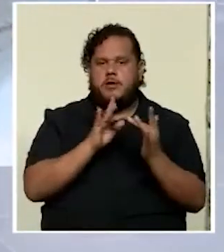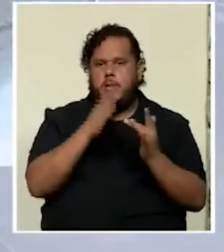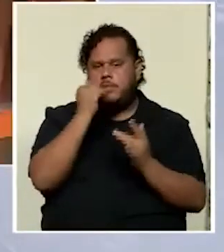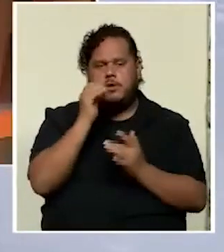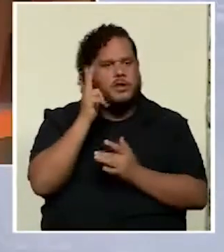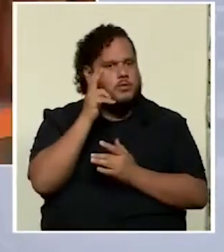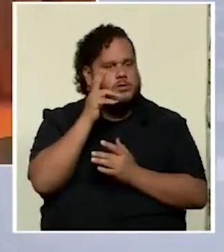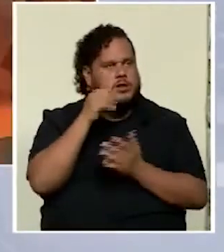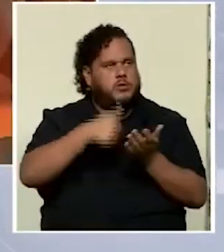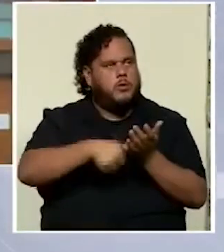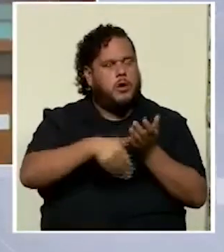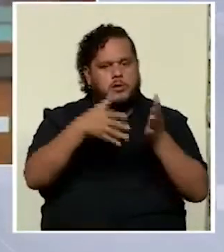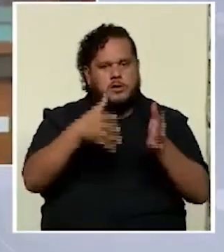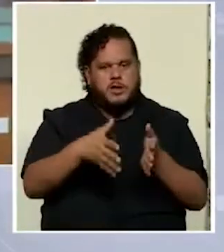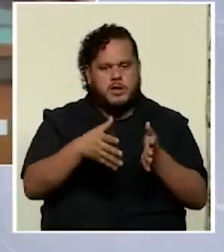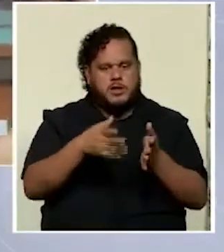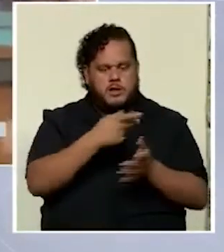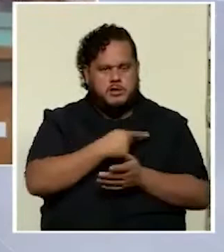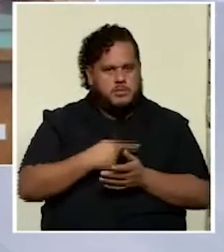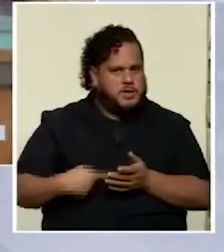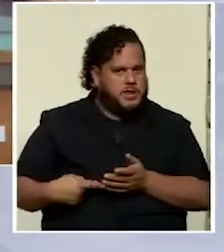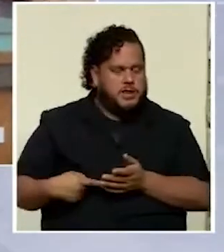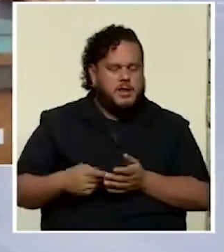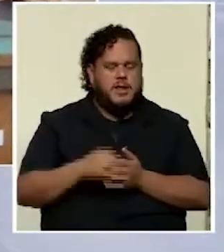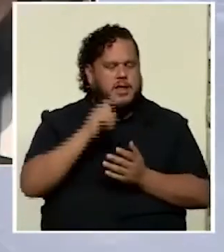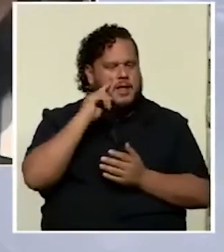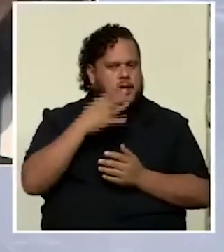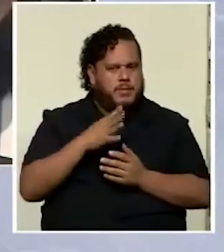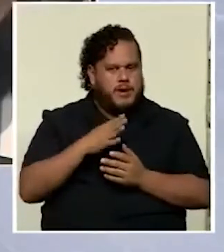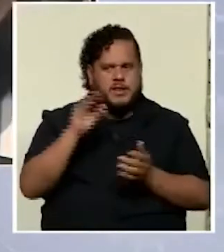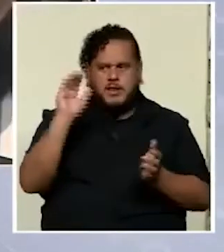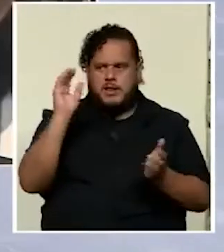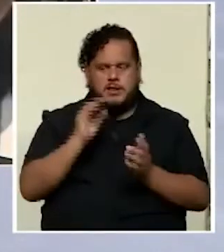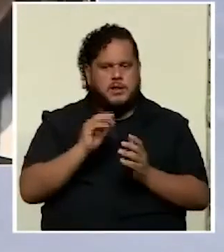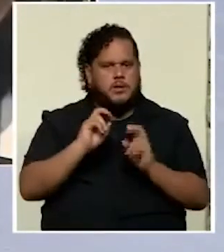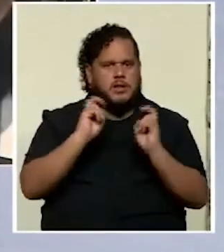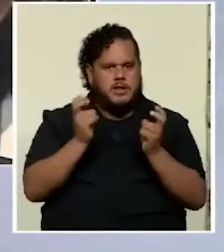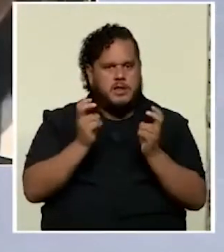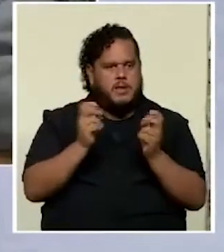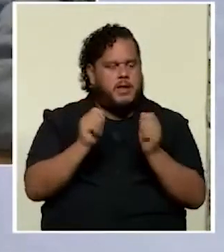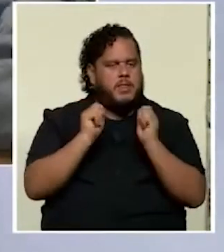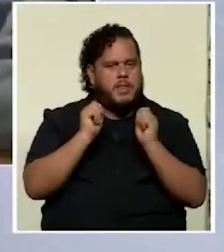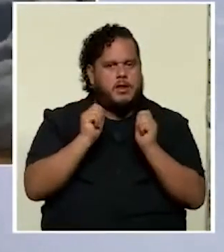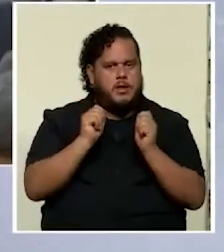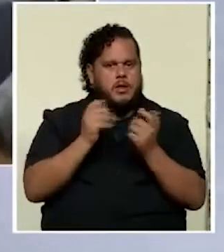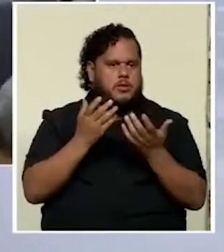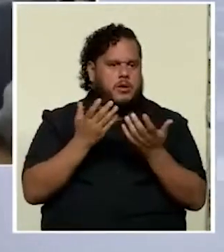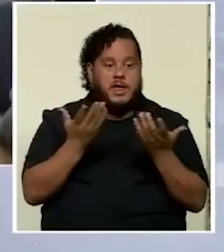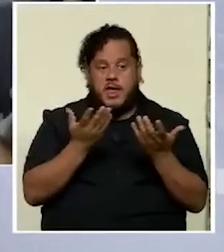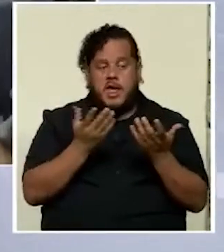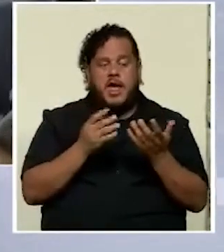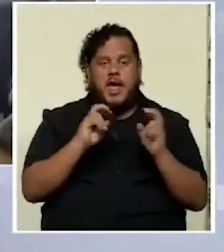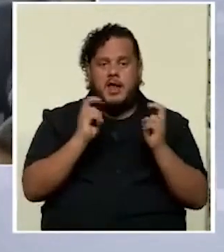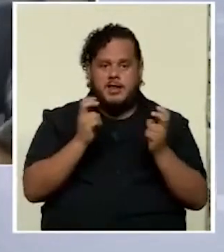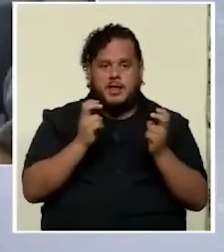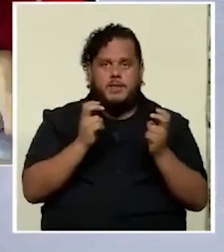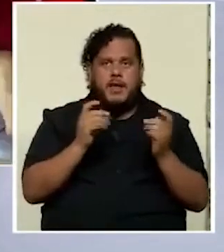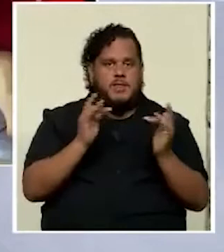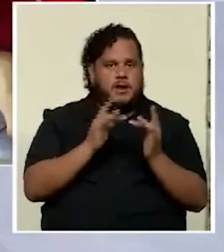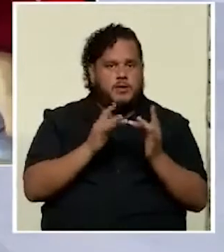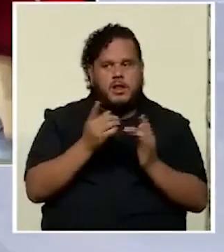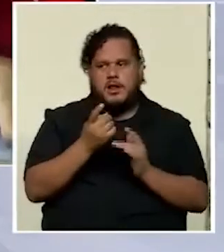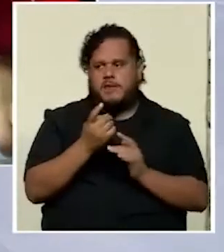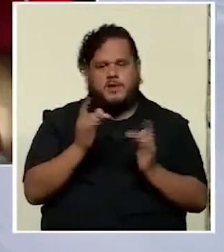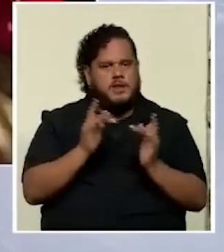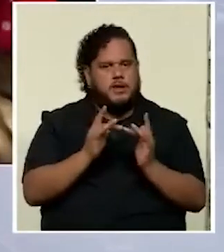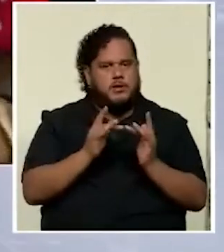a los candidatos presidenciales parece que se reduce el tema de la educación al tema de la conectividad y la falta de conexión